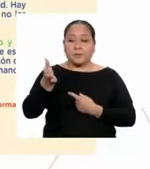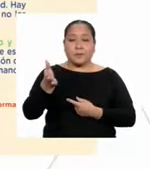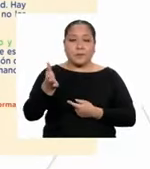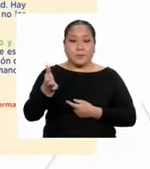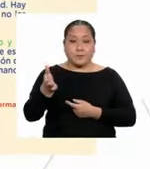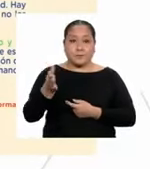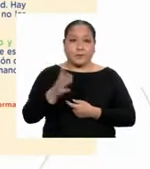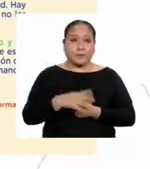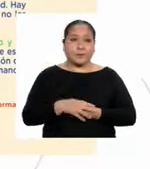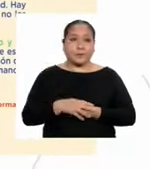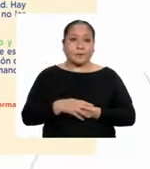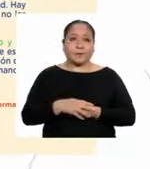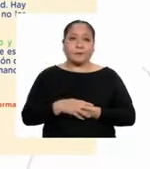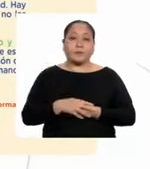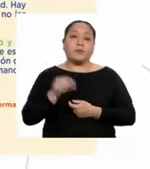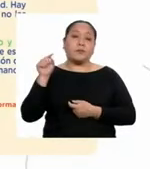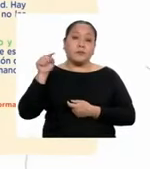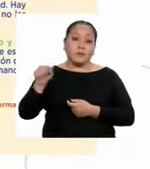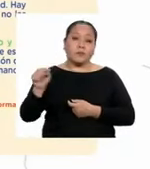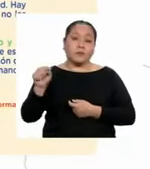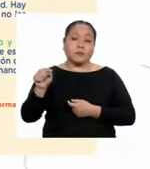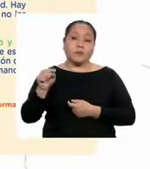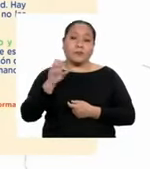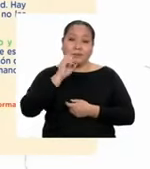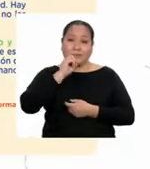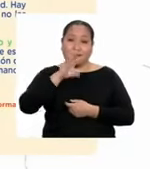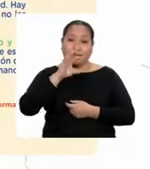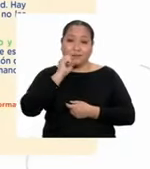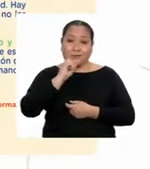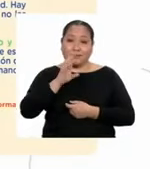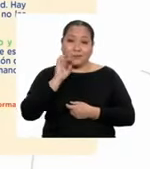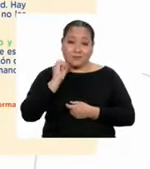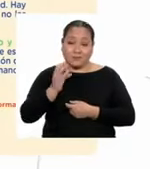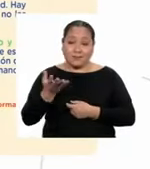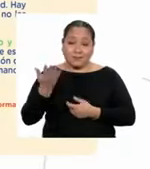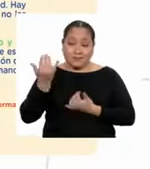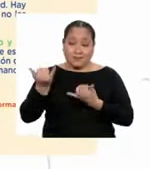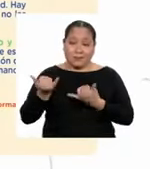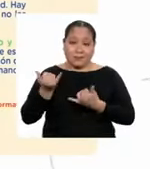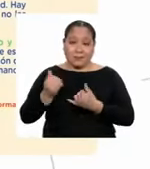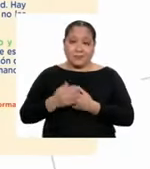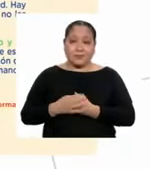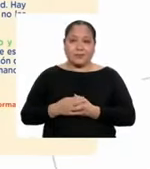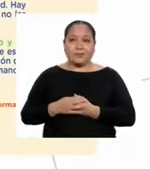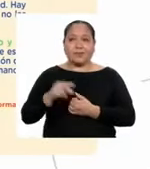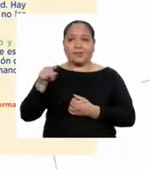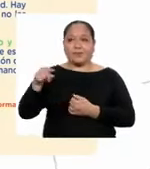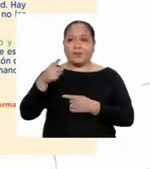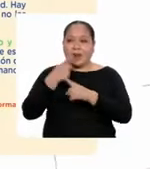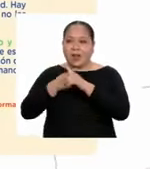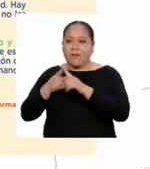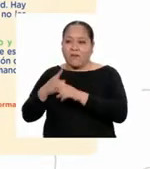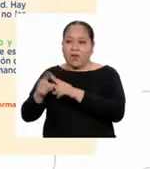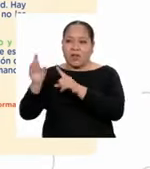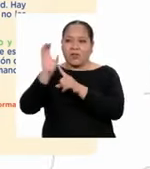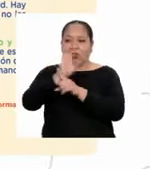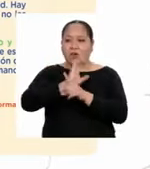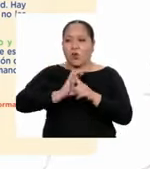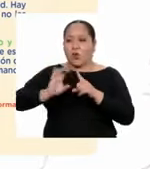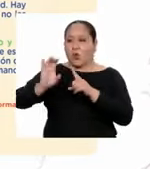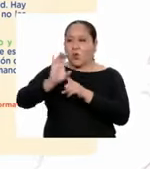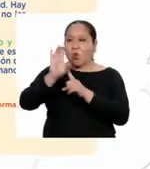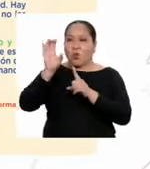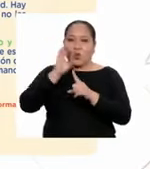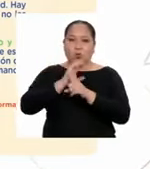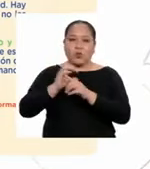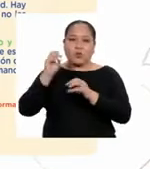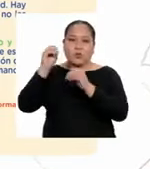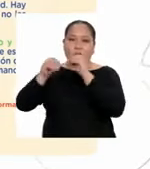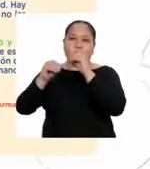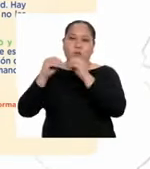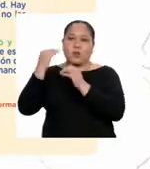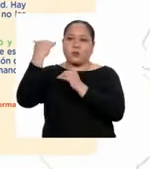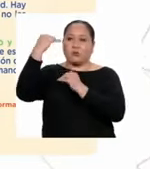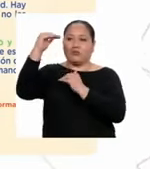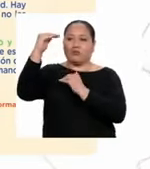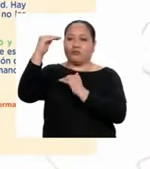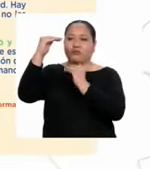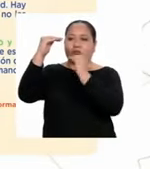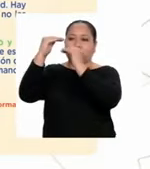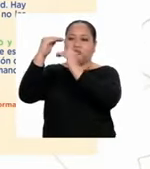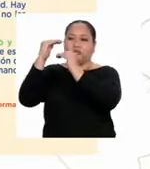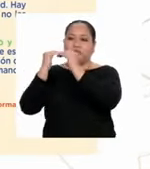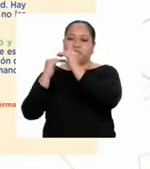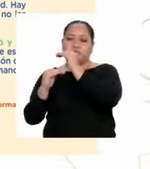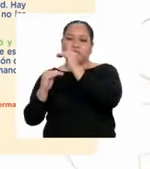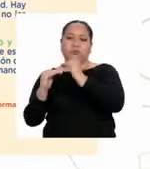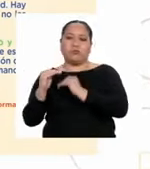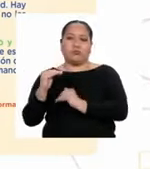sería justo la que comentábamos hace un momento. Ante la diversidad cultural, se establece una jerarquía.